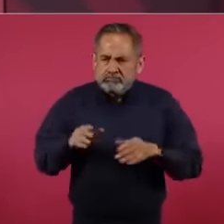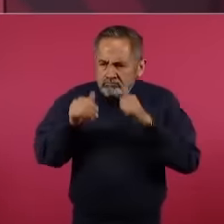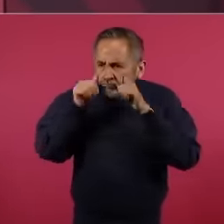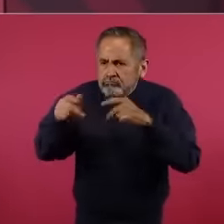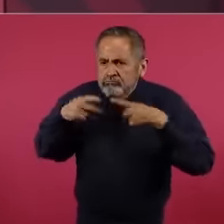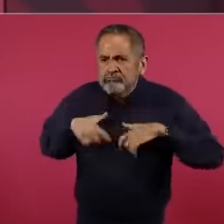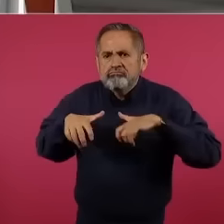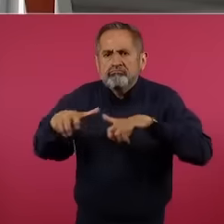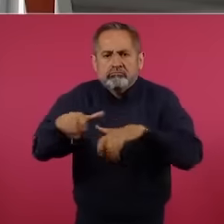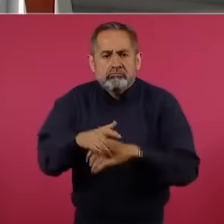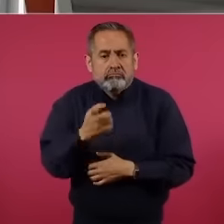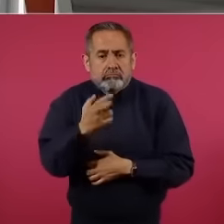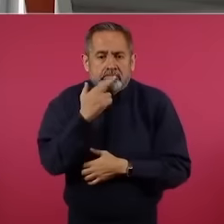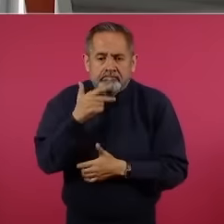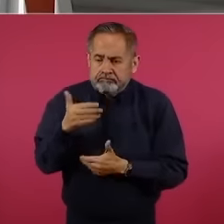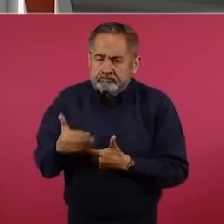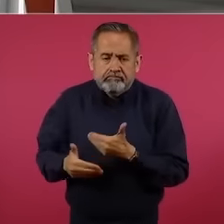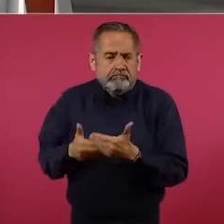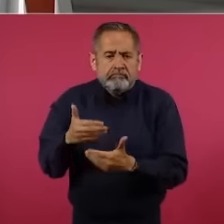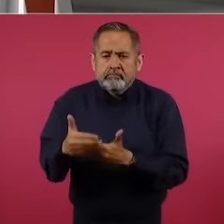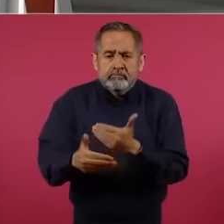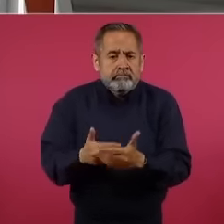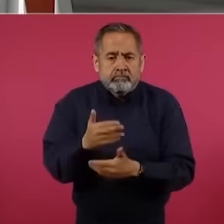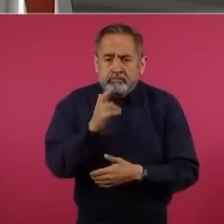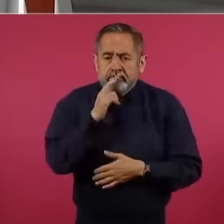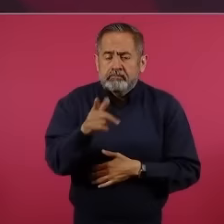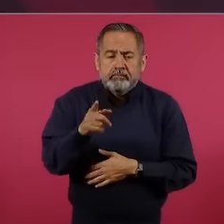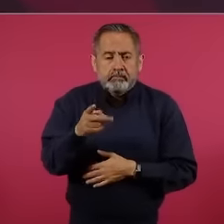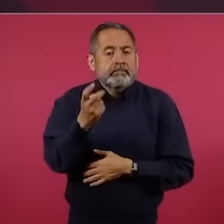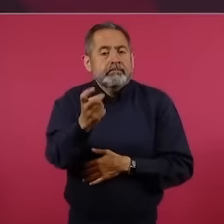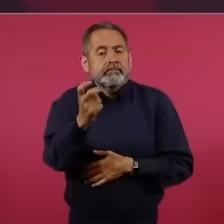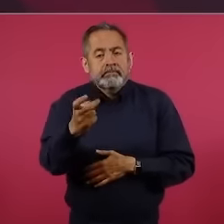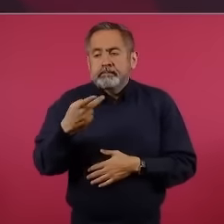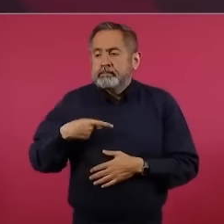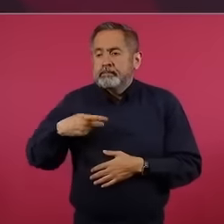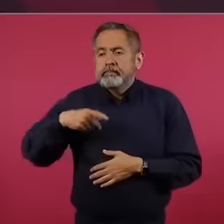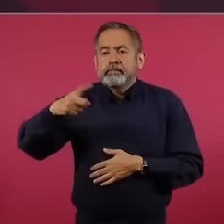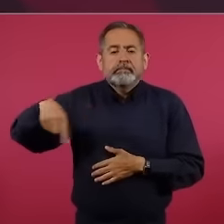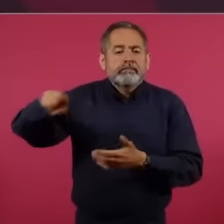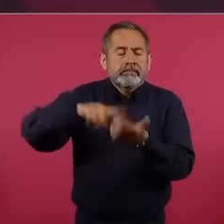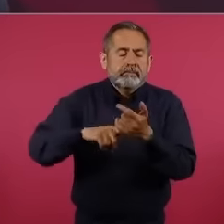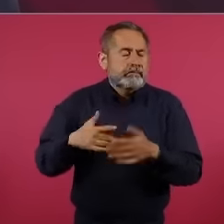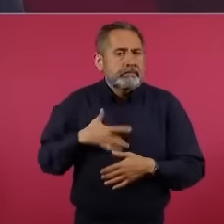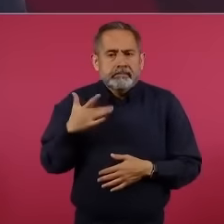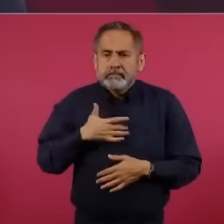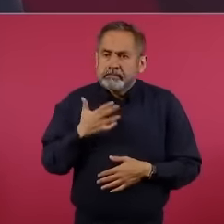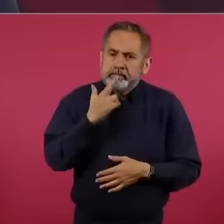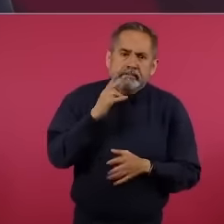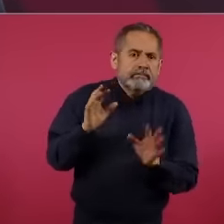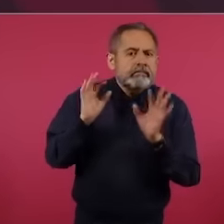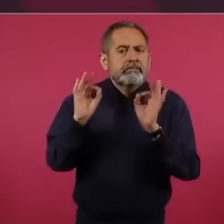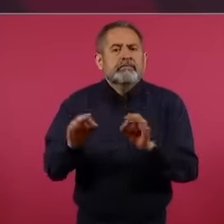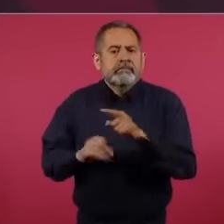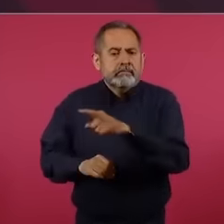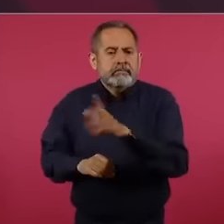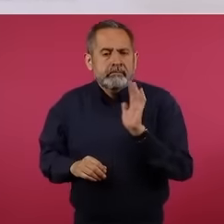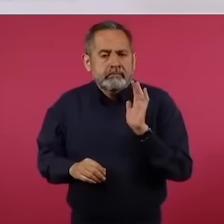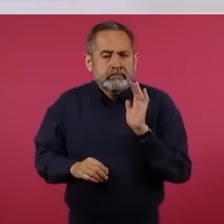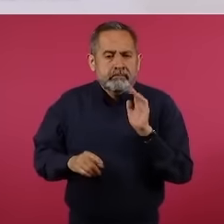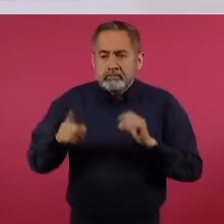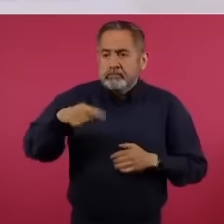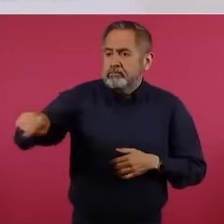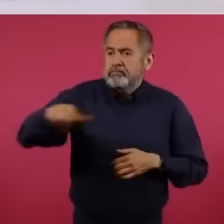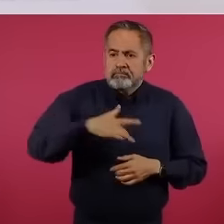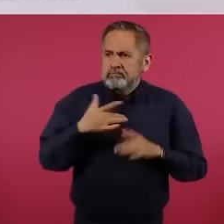se siente parte del